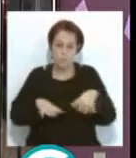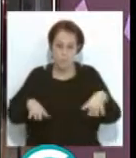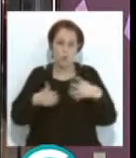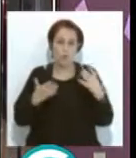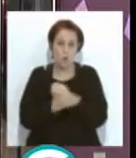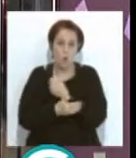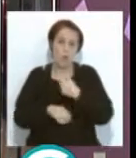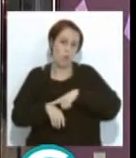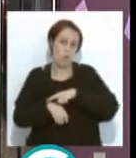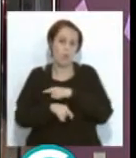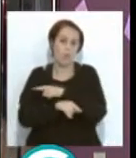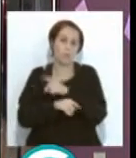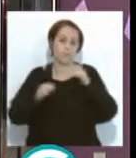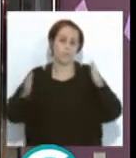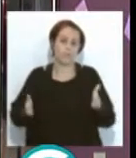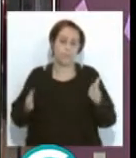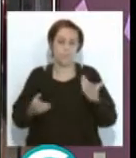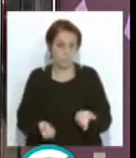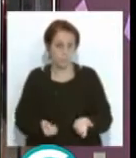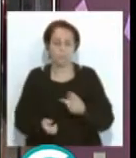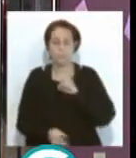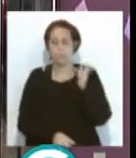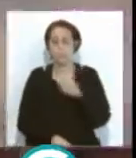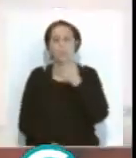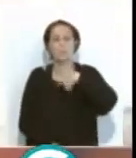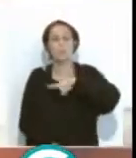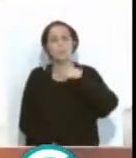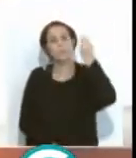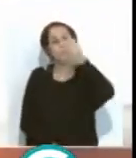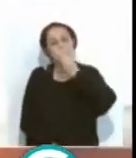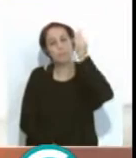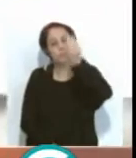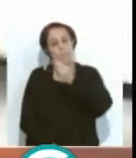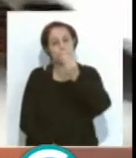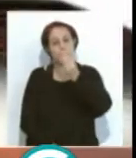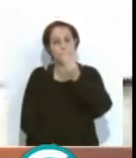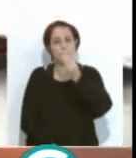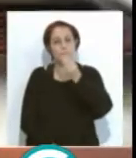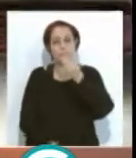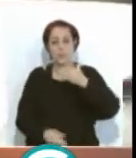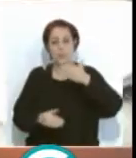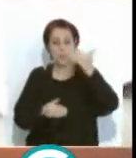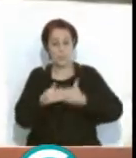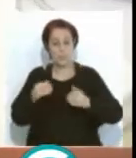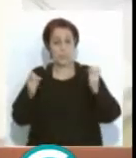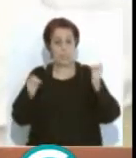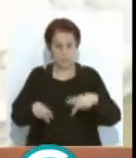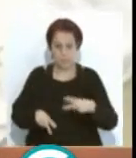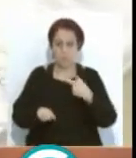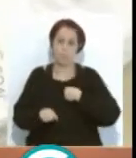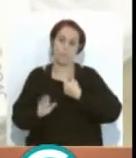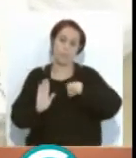duración, etc. ¿Ustedes sois de los que mantienen sin límite las